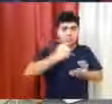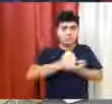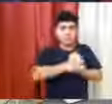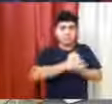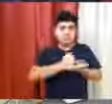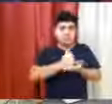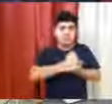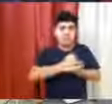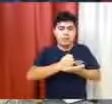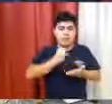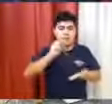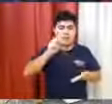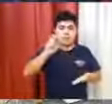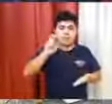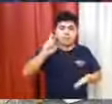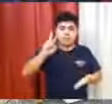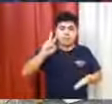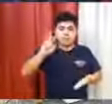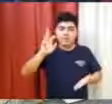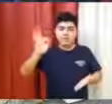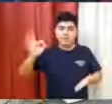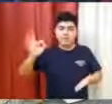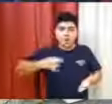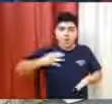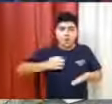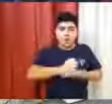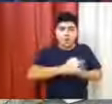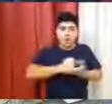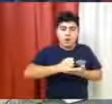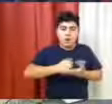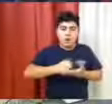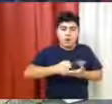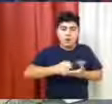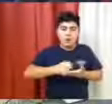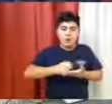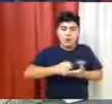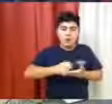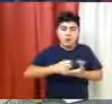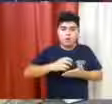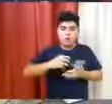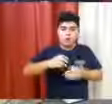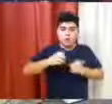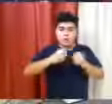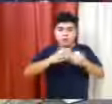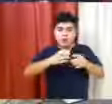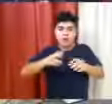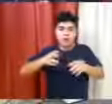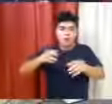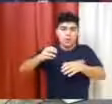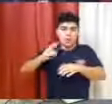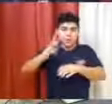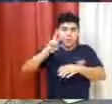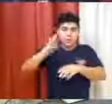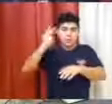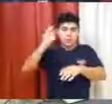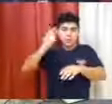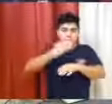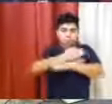a partir del 18. Pero vuelvo a decir, esto es una cuestión de lógica.